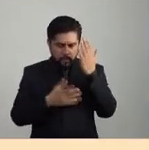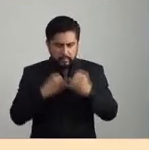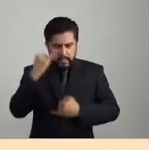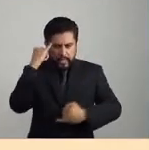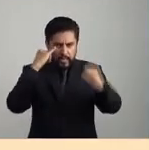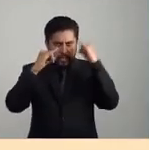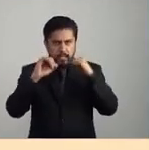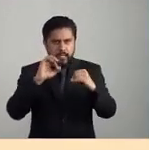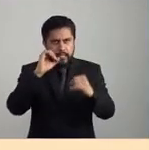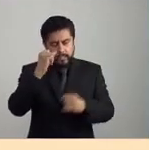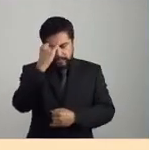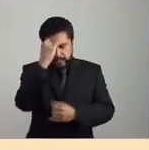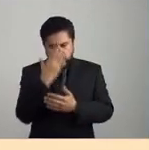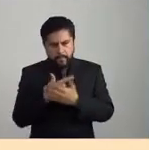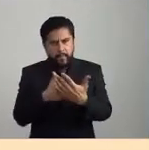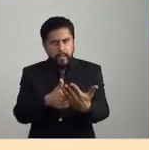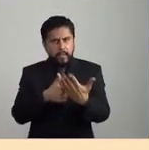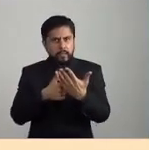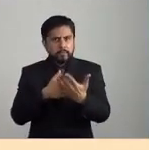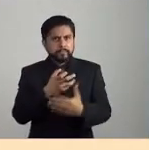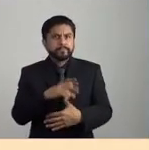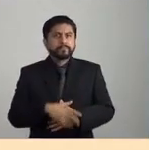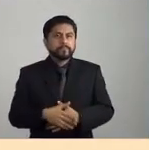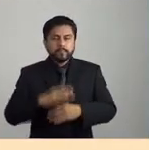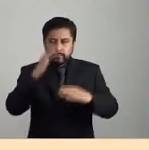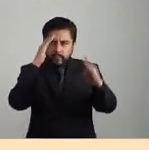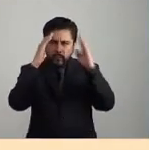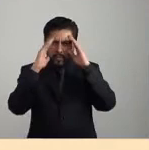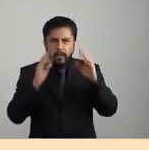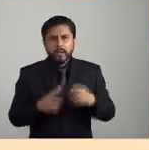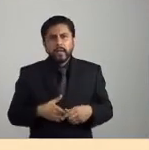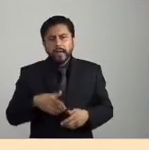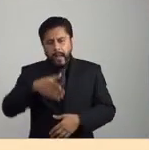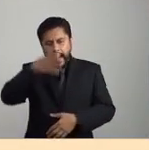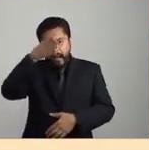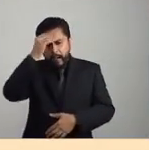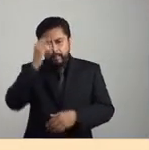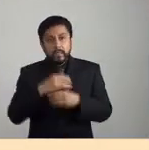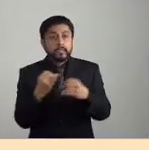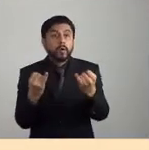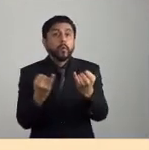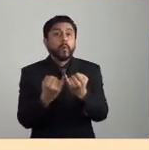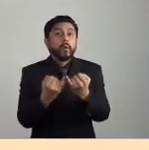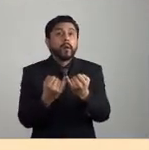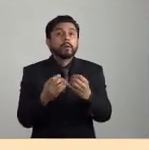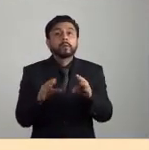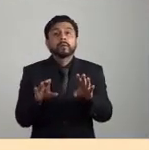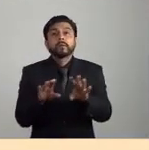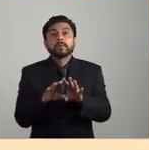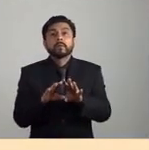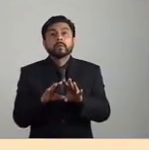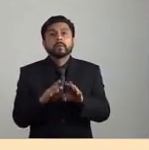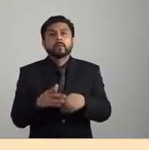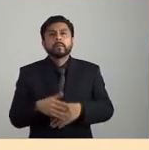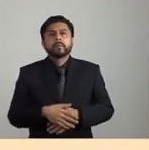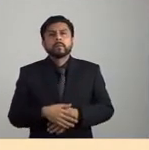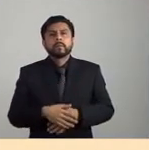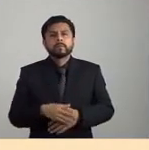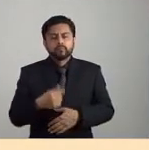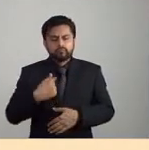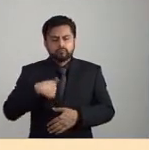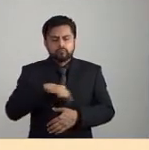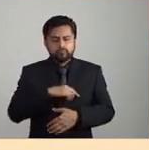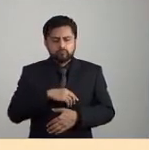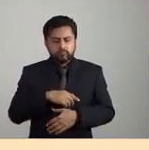imágenes para pensar los aprendizajes, pero también para pensar cómo seguiremos